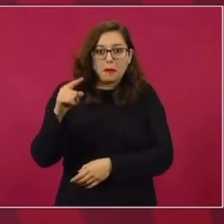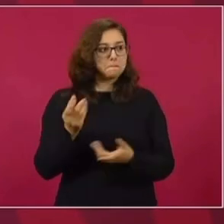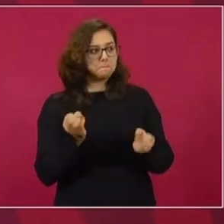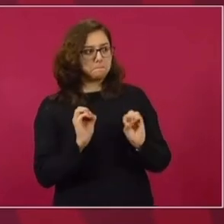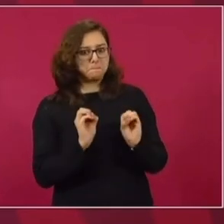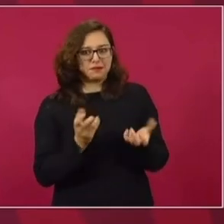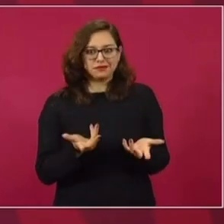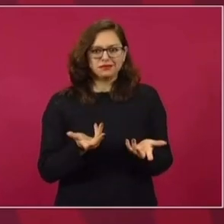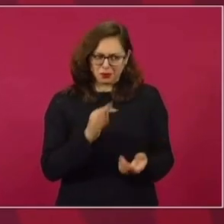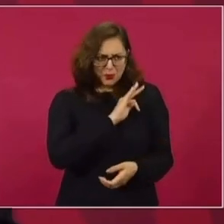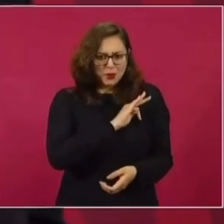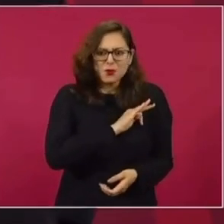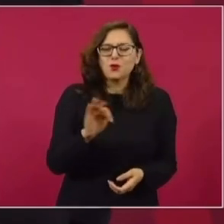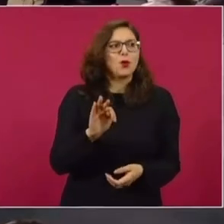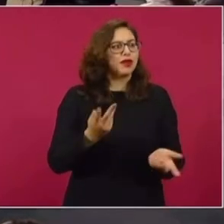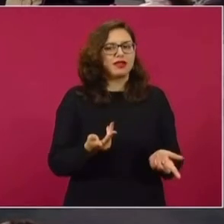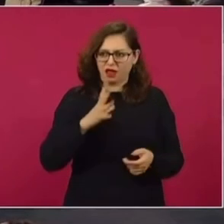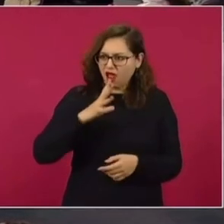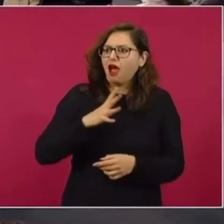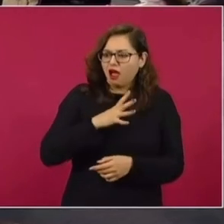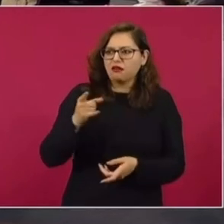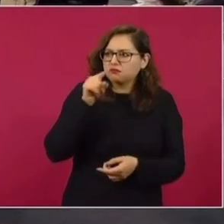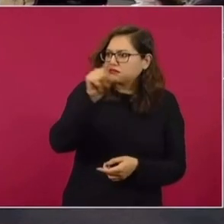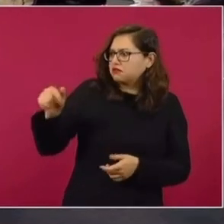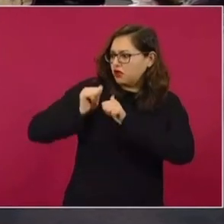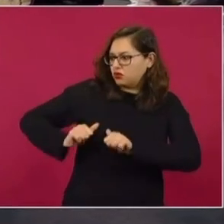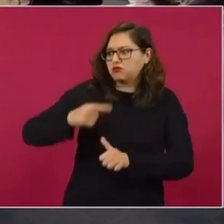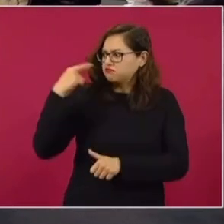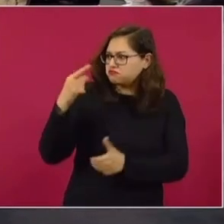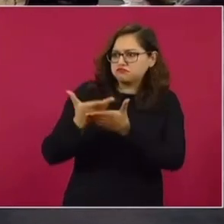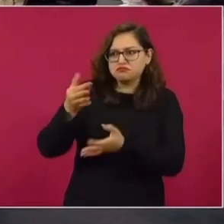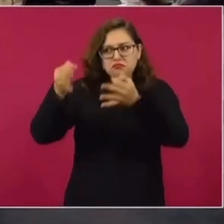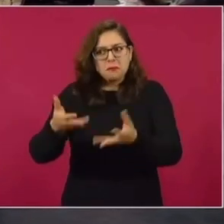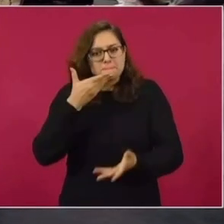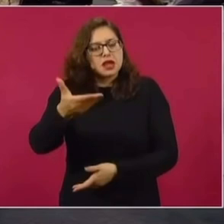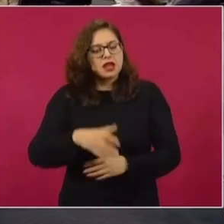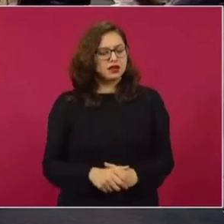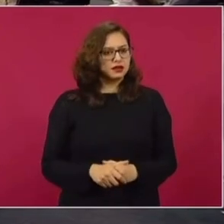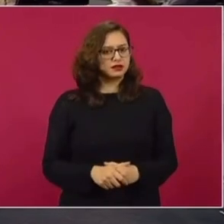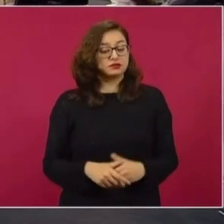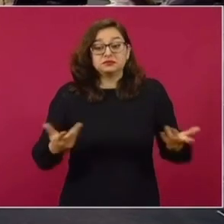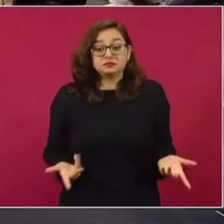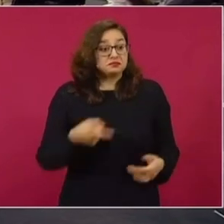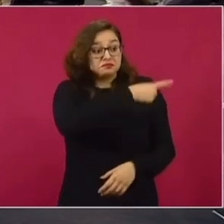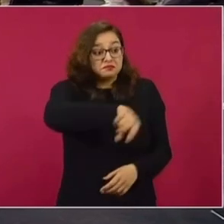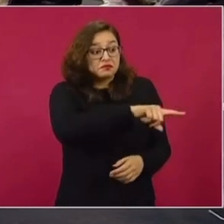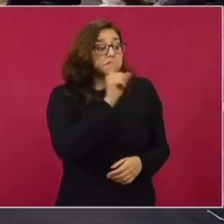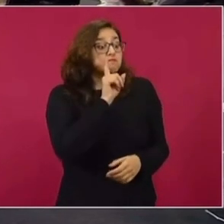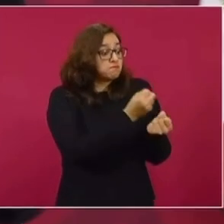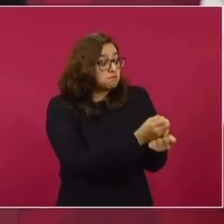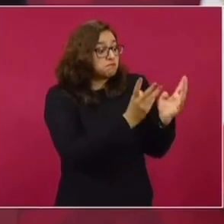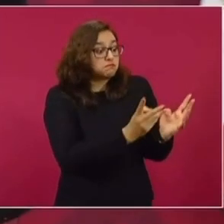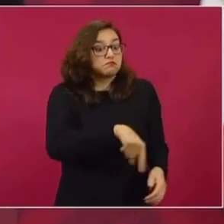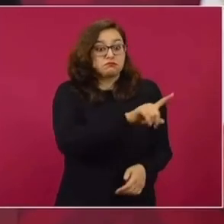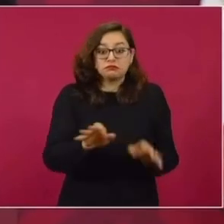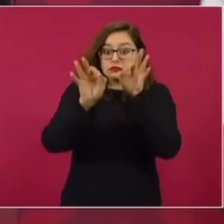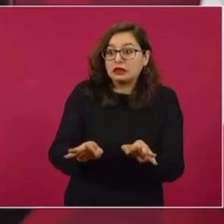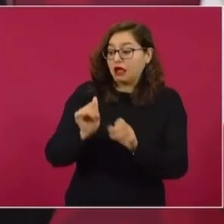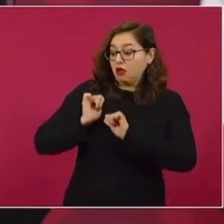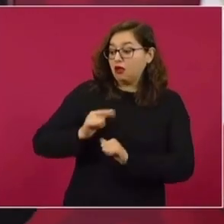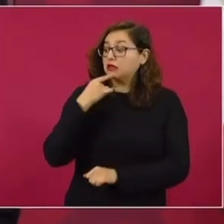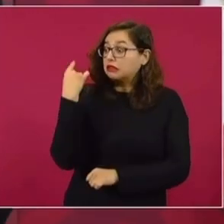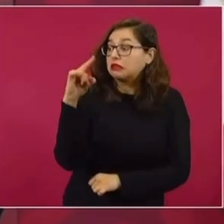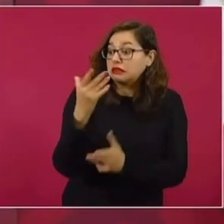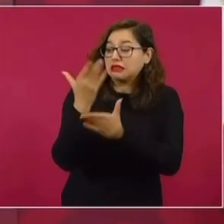comete un abuso, un ilícito. Todos tenemos que ayudar, porque si no, pues son campañas que se